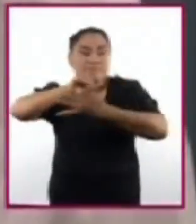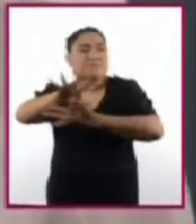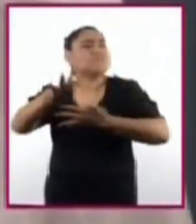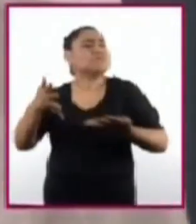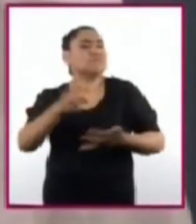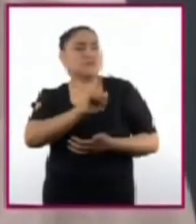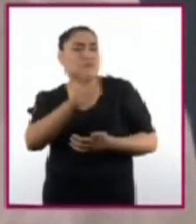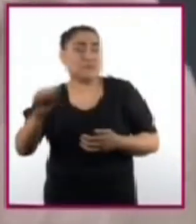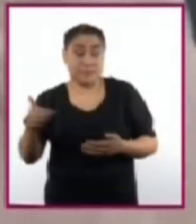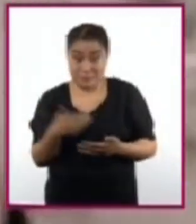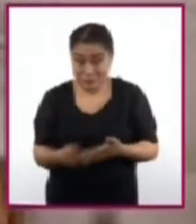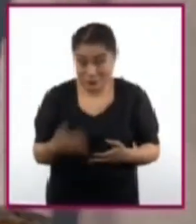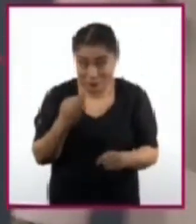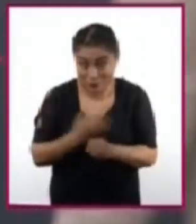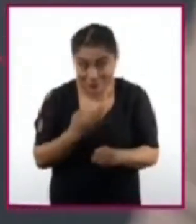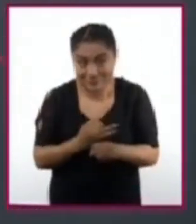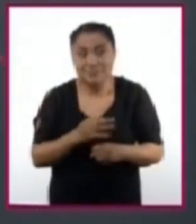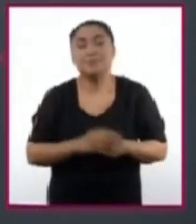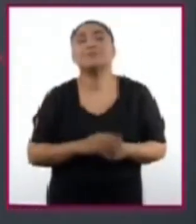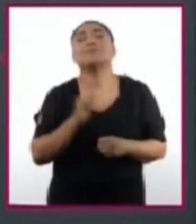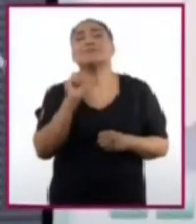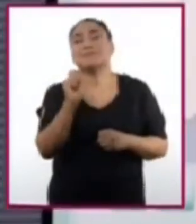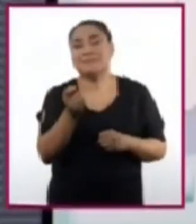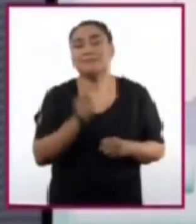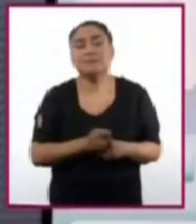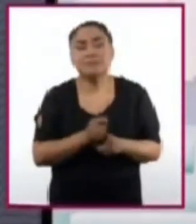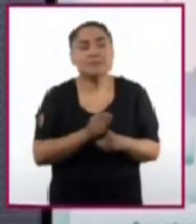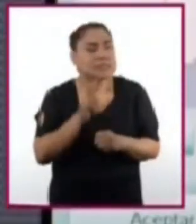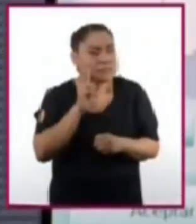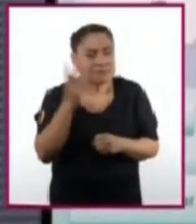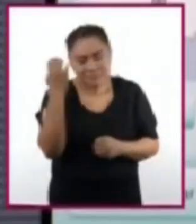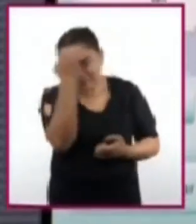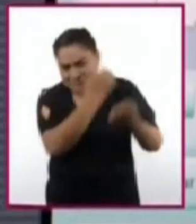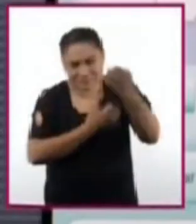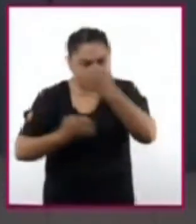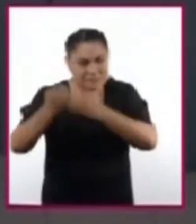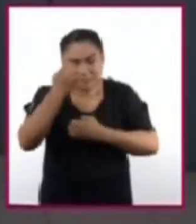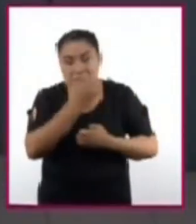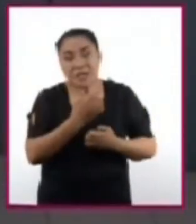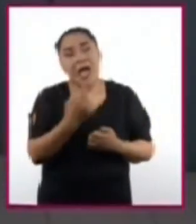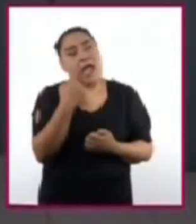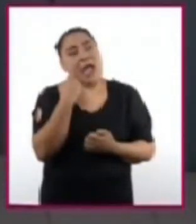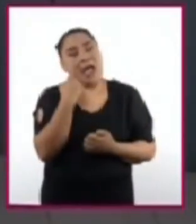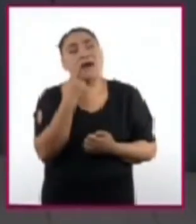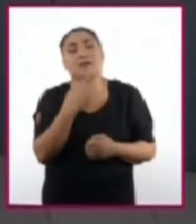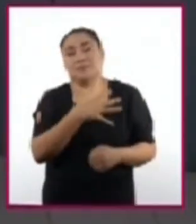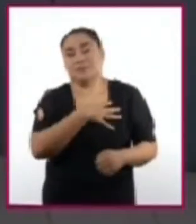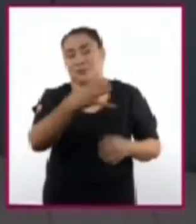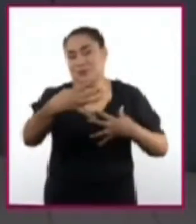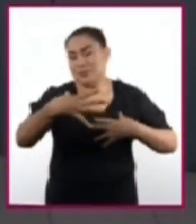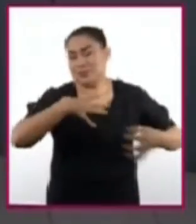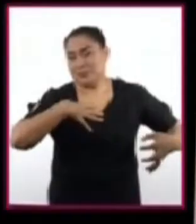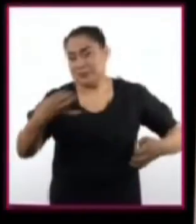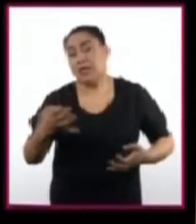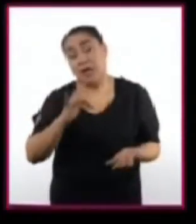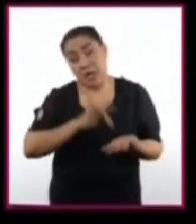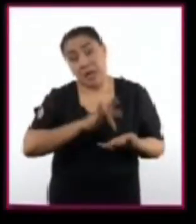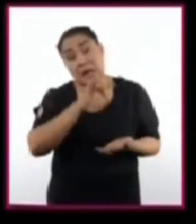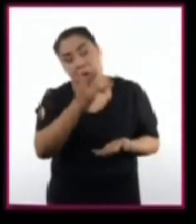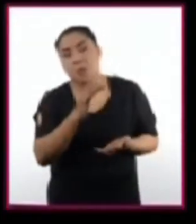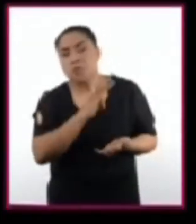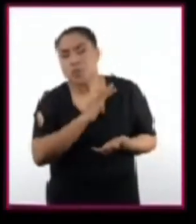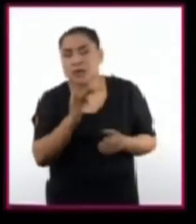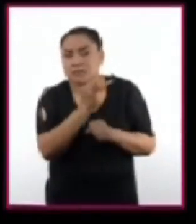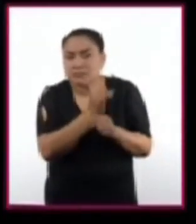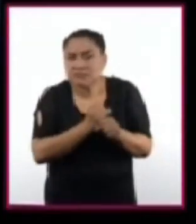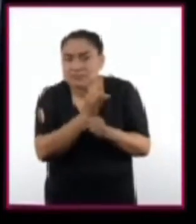En la actualidad, el radiodiagnóstico es la aplicación más común de los rayos X, pues permite realizar estudios